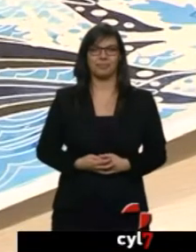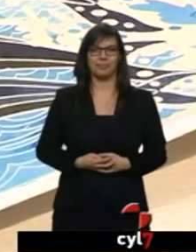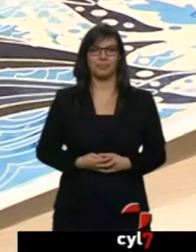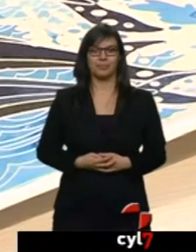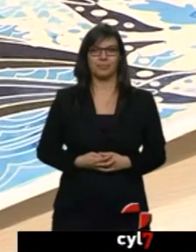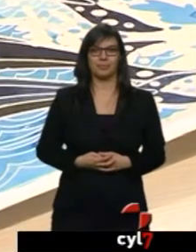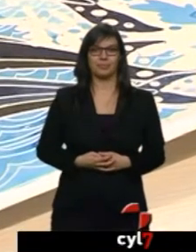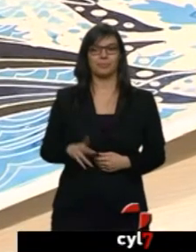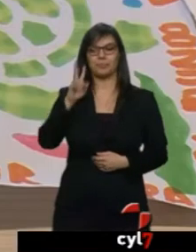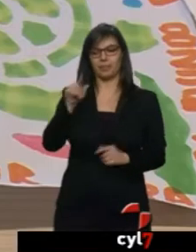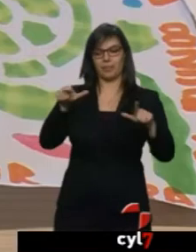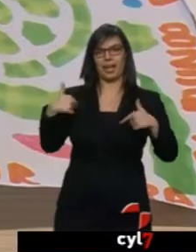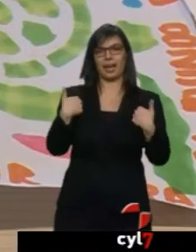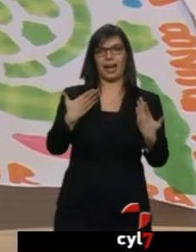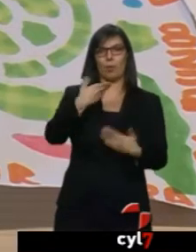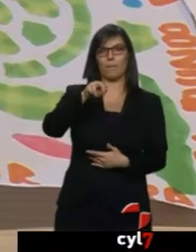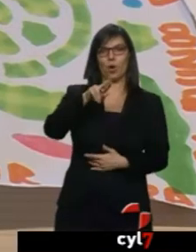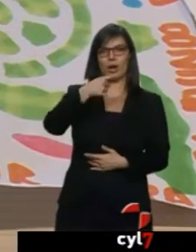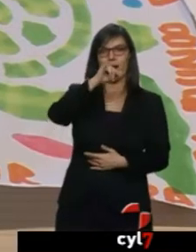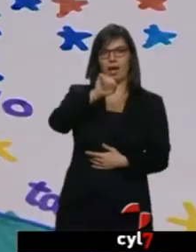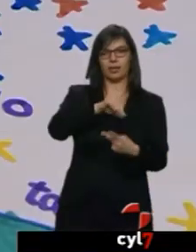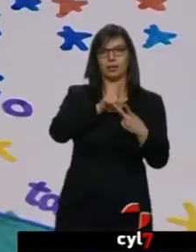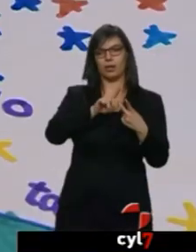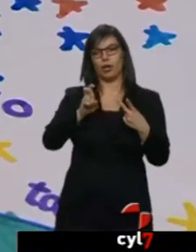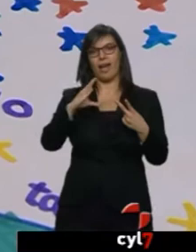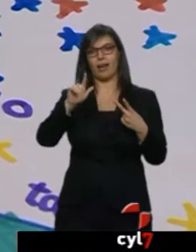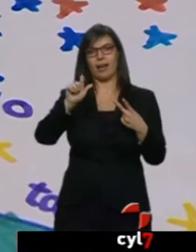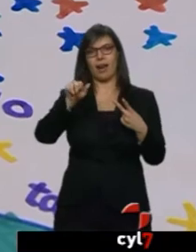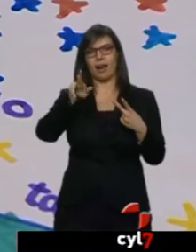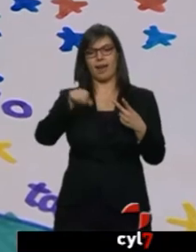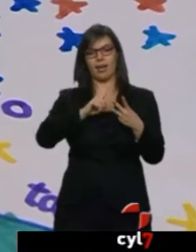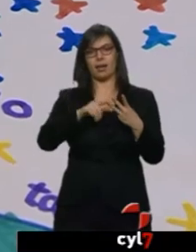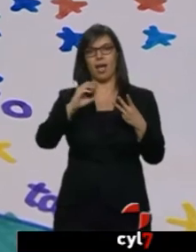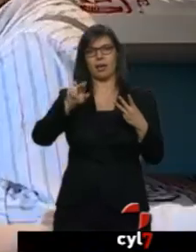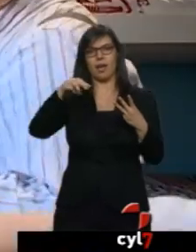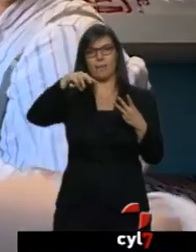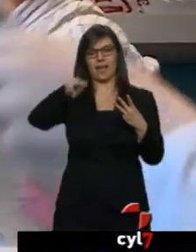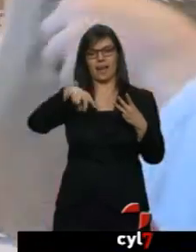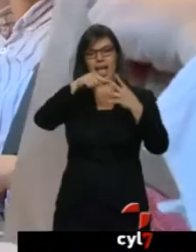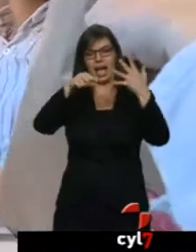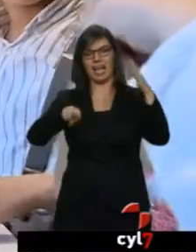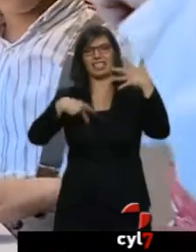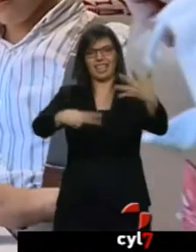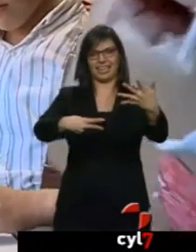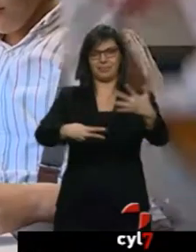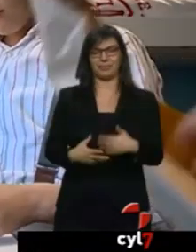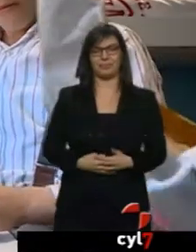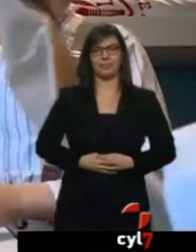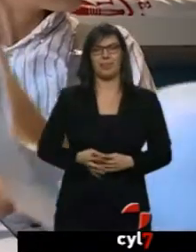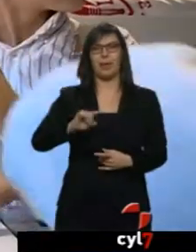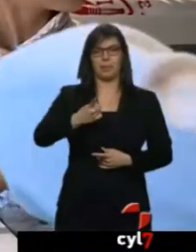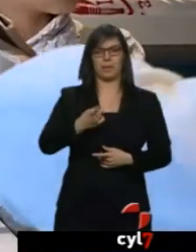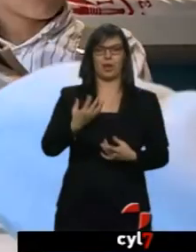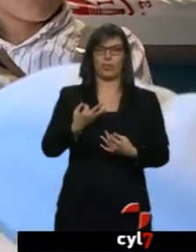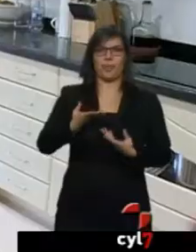Este es el regalo de Borja, este el de Clara o este el de Carmen y así hasta siete. Primero hay que envolverlos y